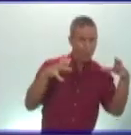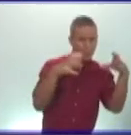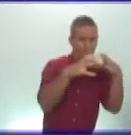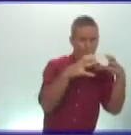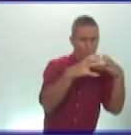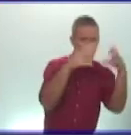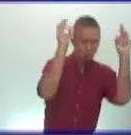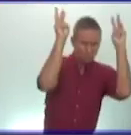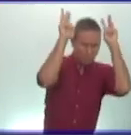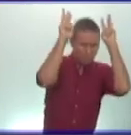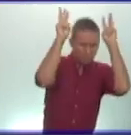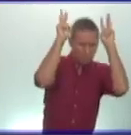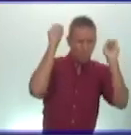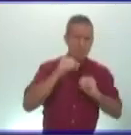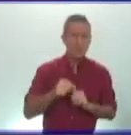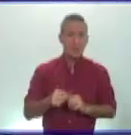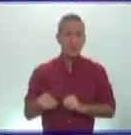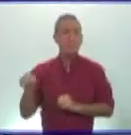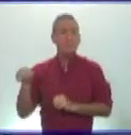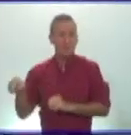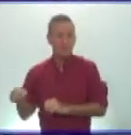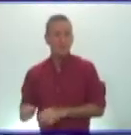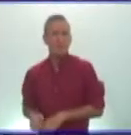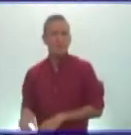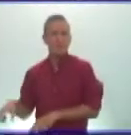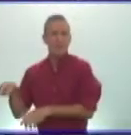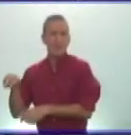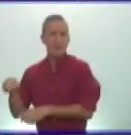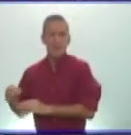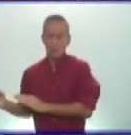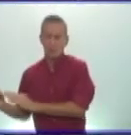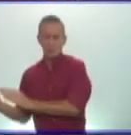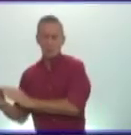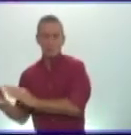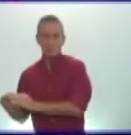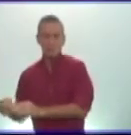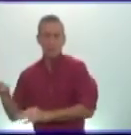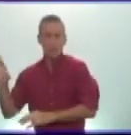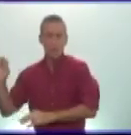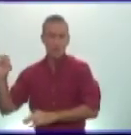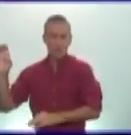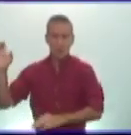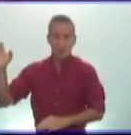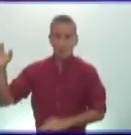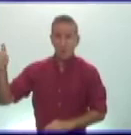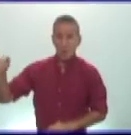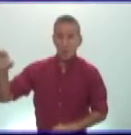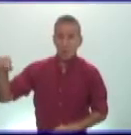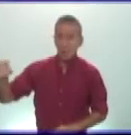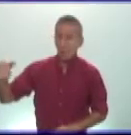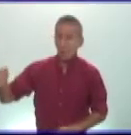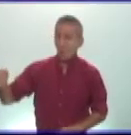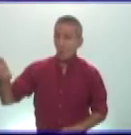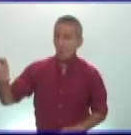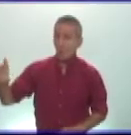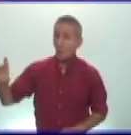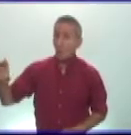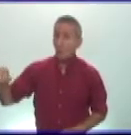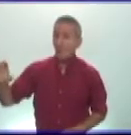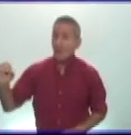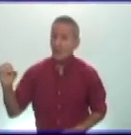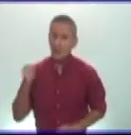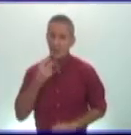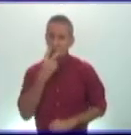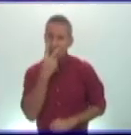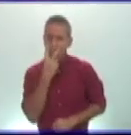reinos pero el imperio romano de oriente sobrevivió mil años más fíjense muchachos todos los argumentos y